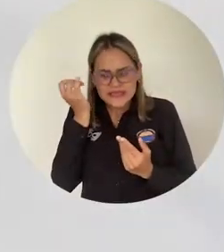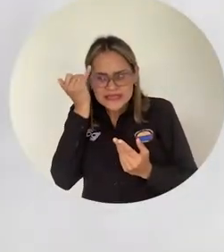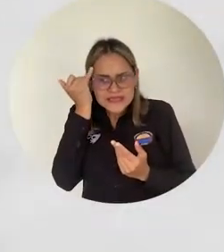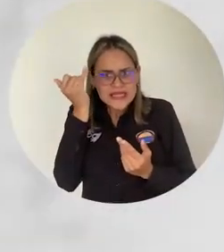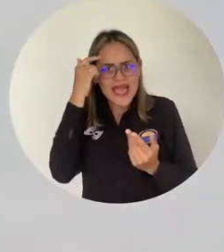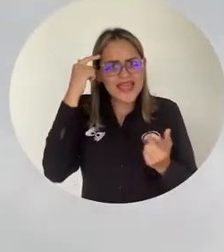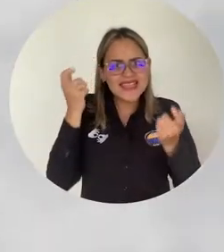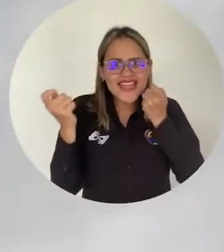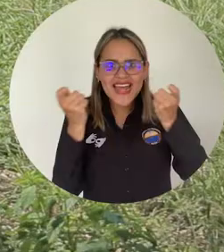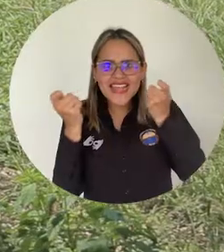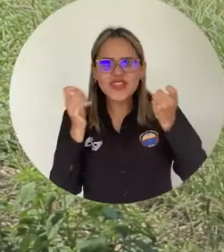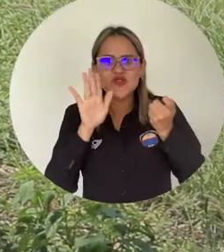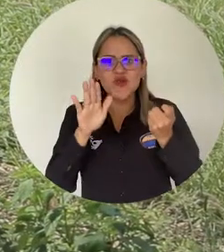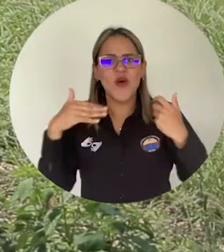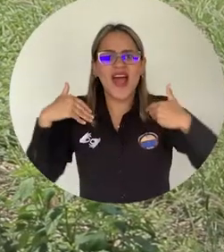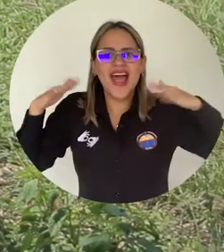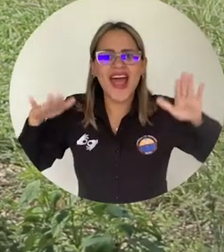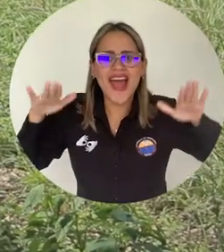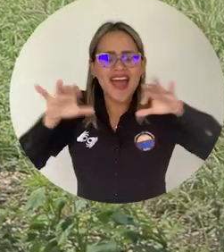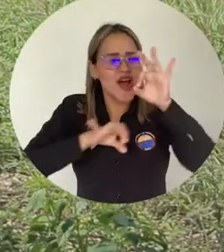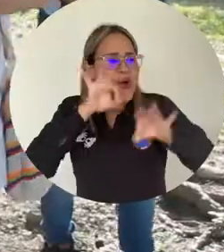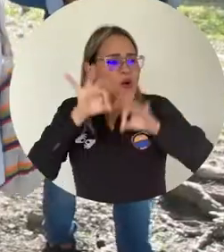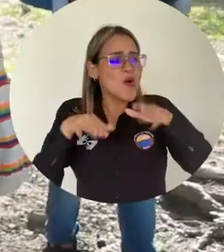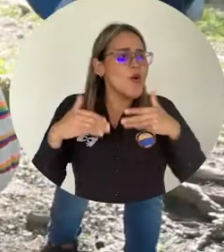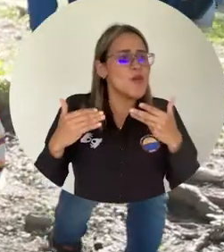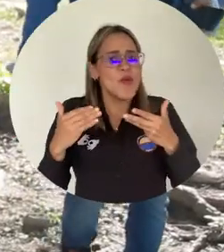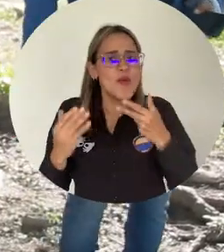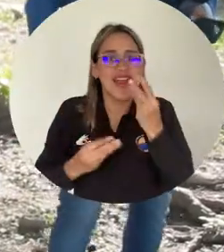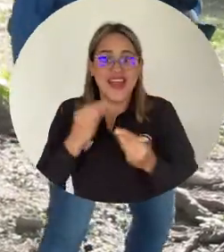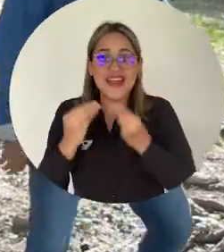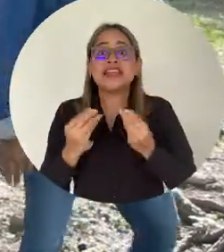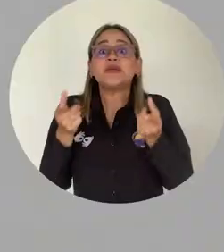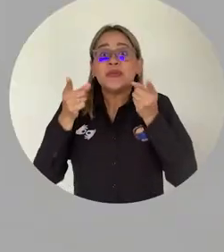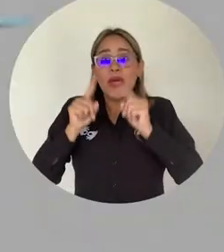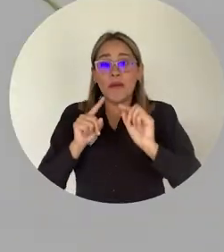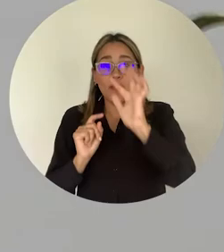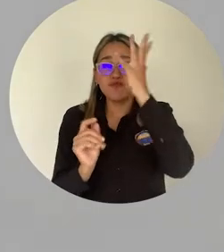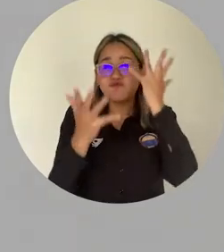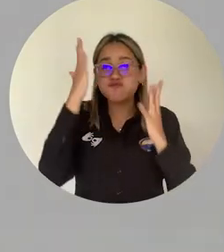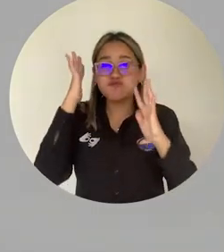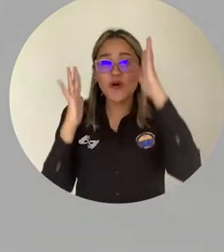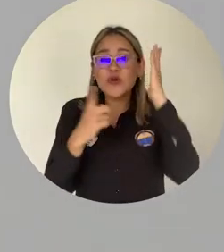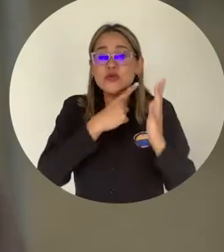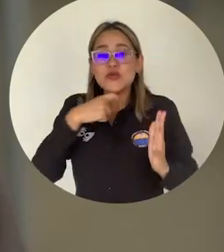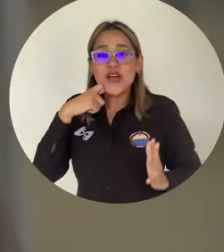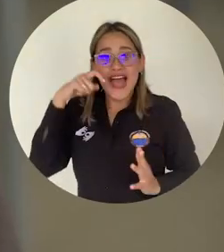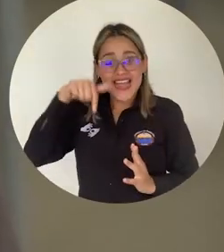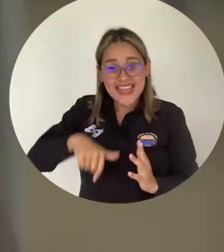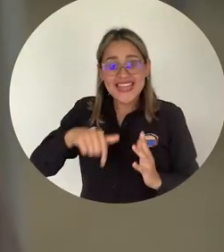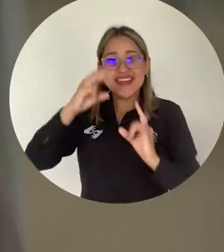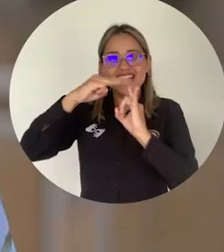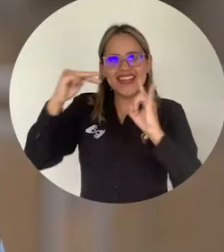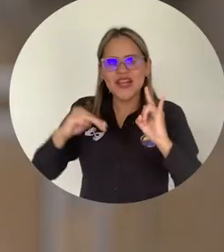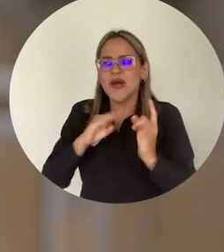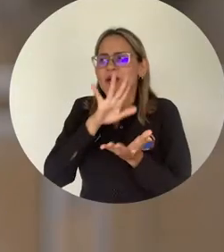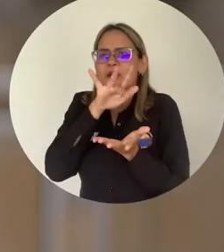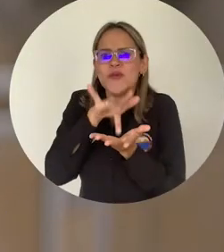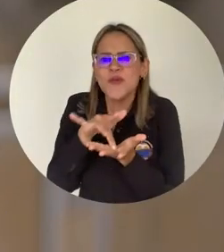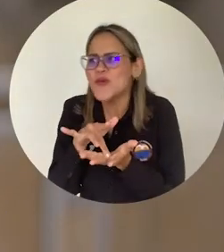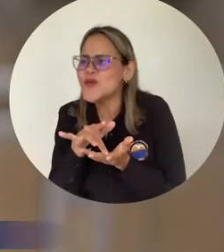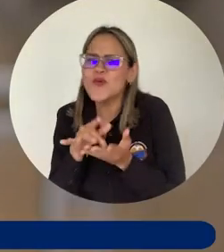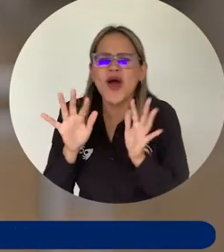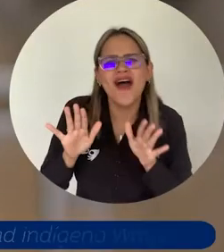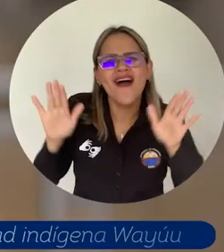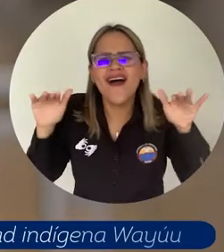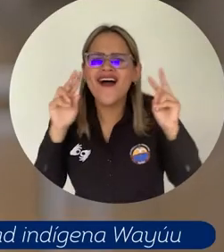desean reflejar en la nueva estrategia de aves. Asimismo, se hizo observación de aves en el bosque secotropical de la alma mater. Como comunidad